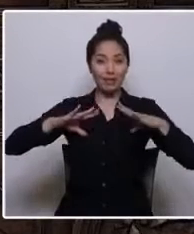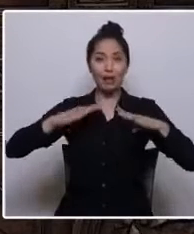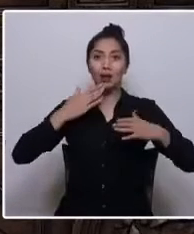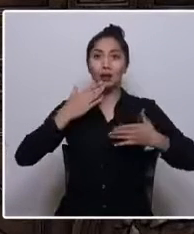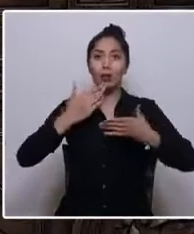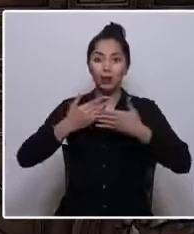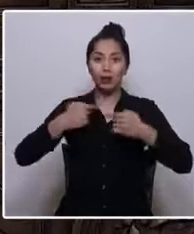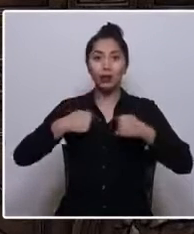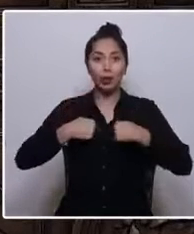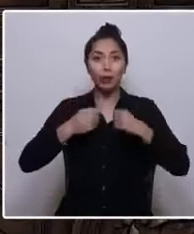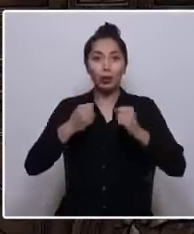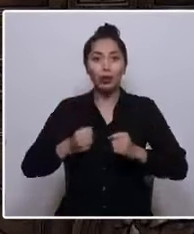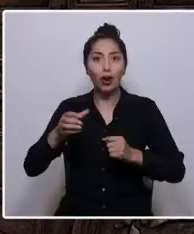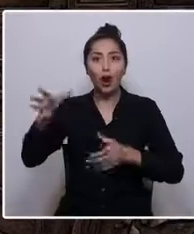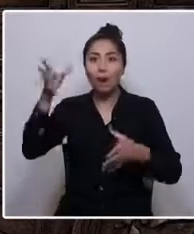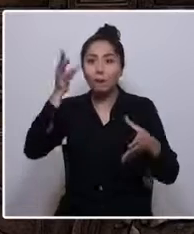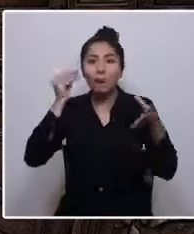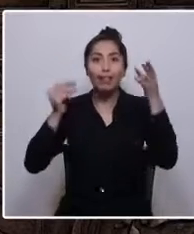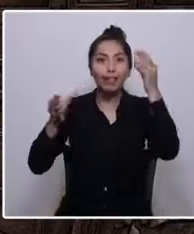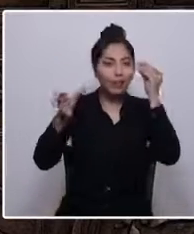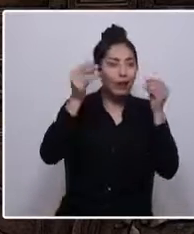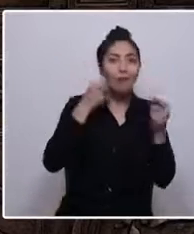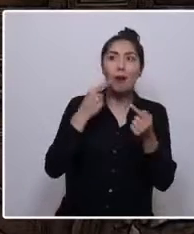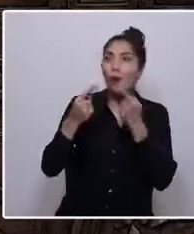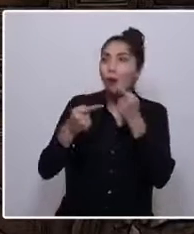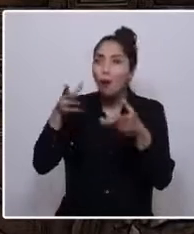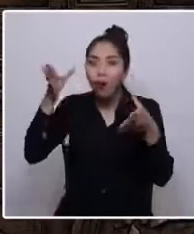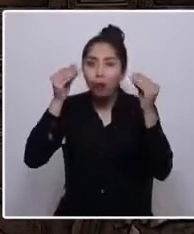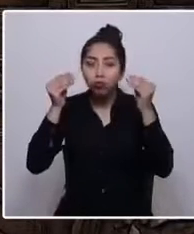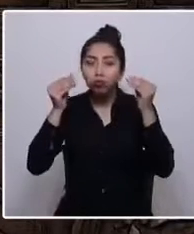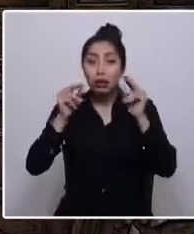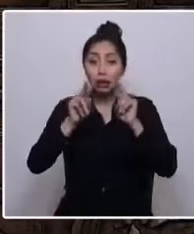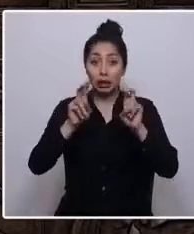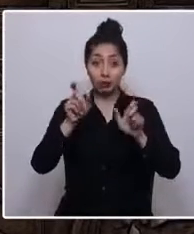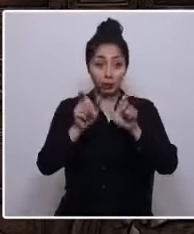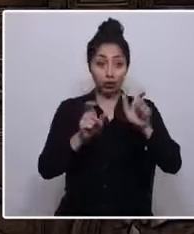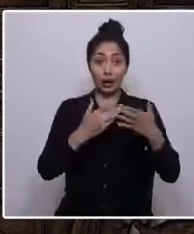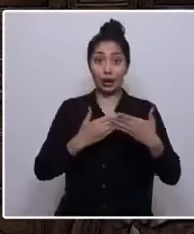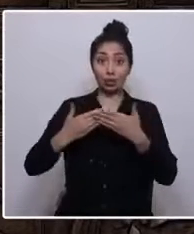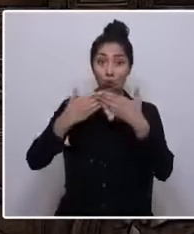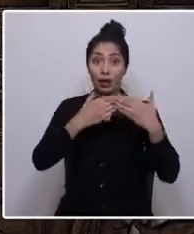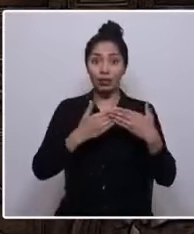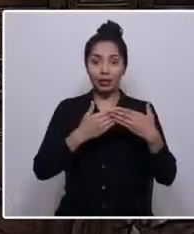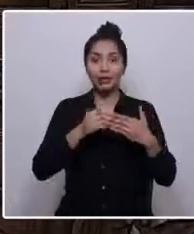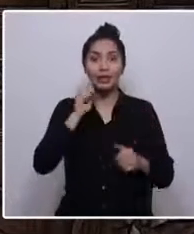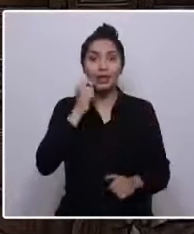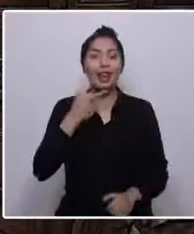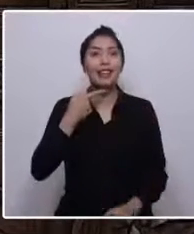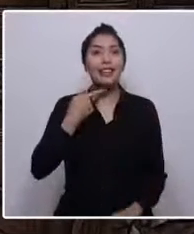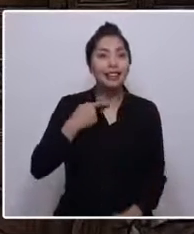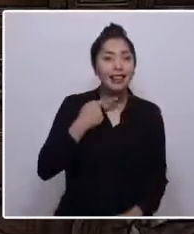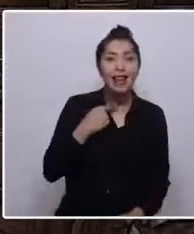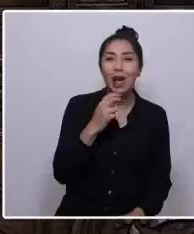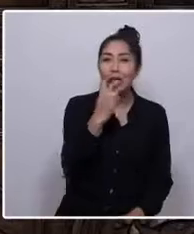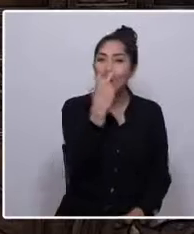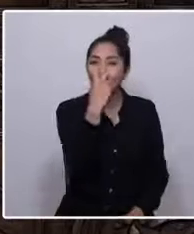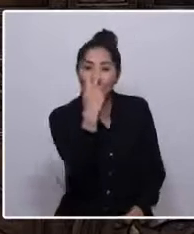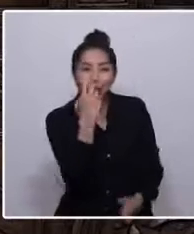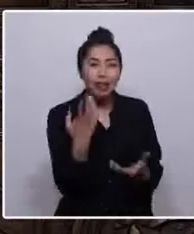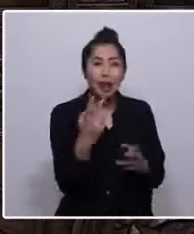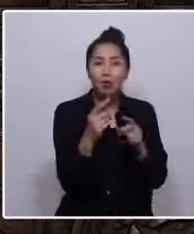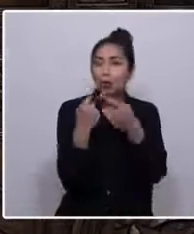dedicarme a aprender. Ser estudiante supone manifestar interés y curiosidad por temas o